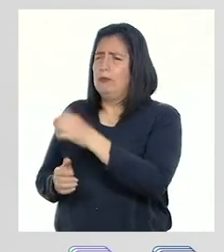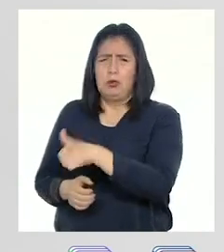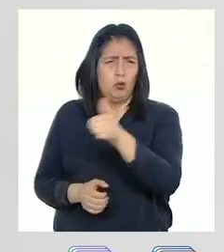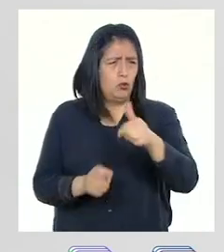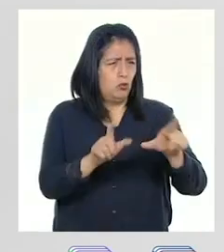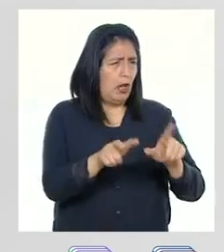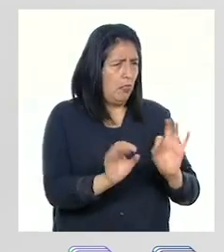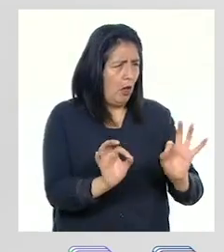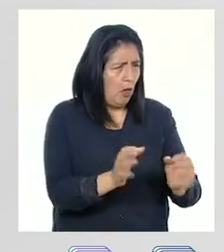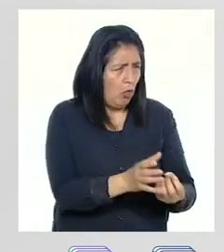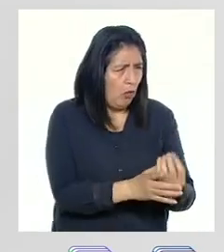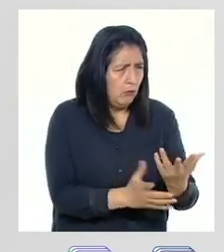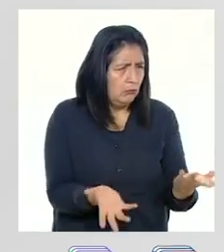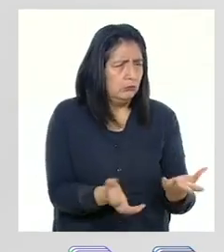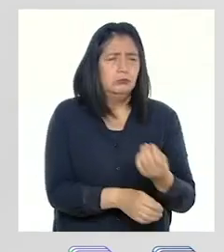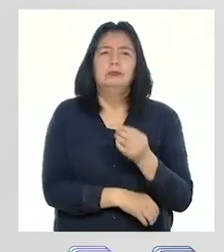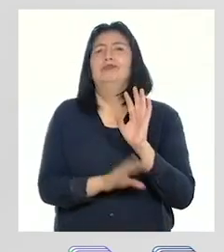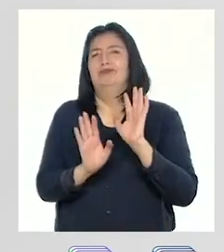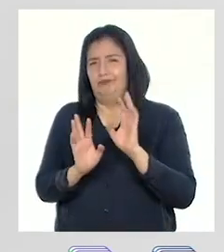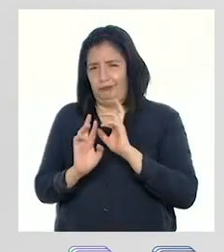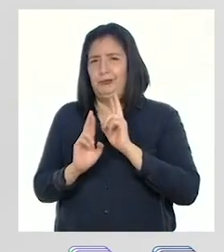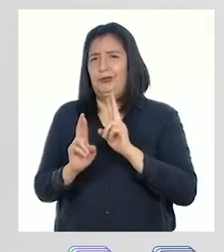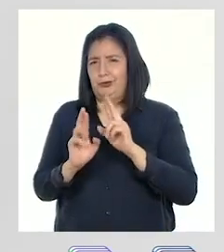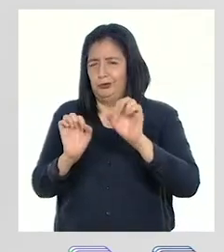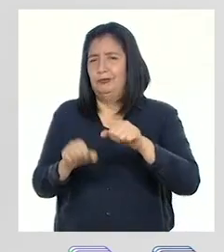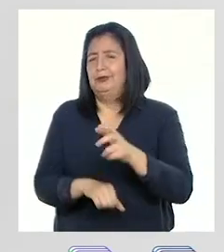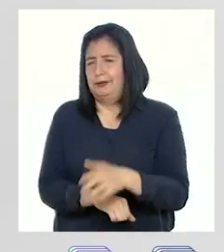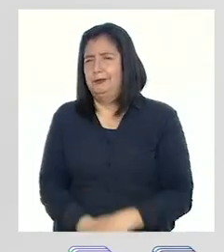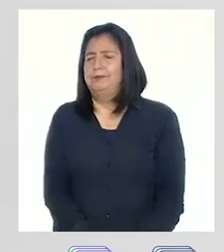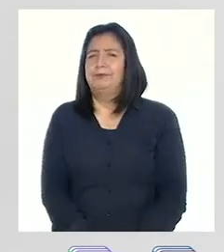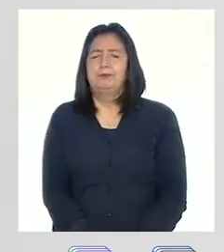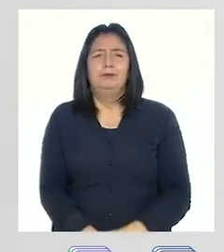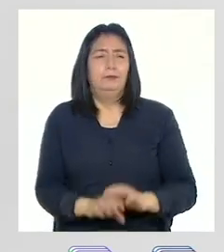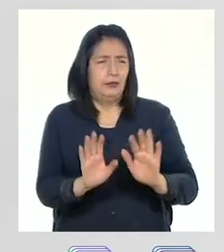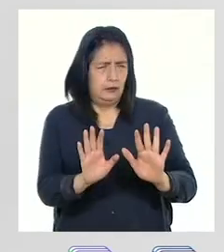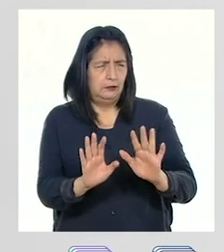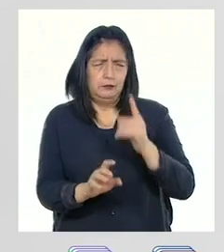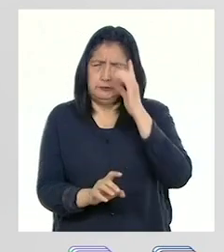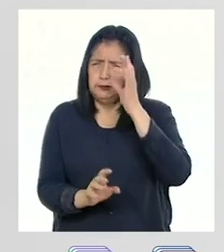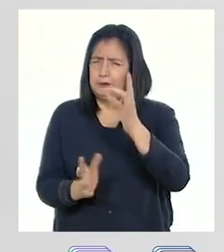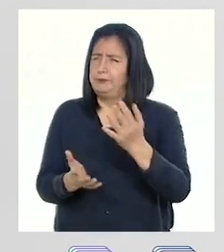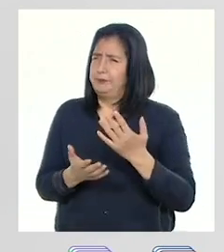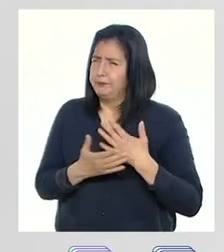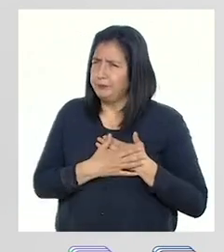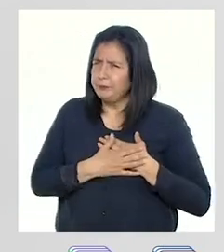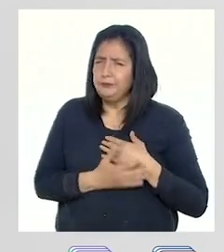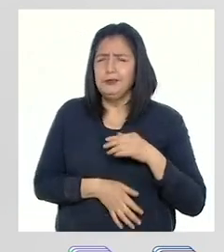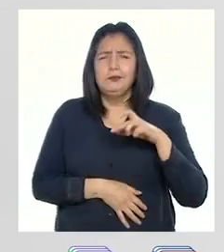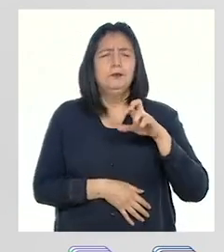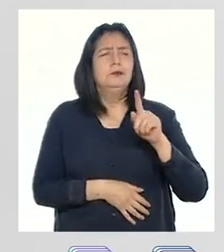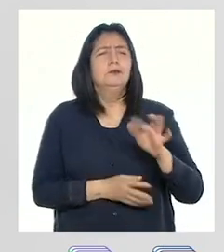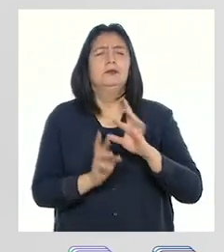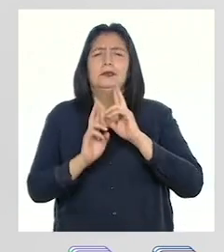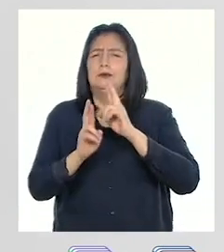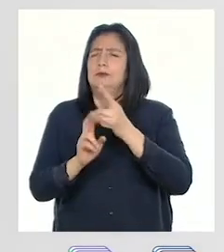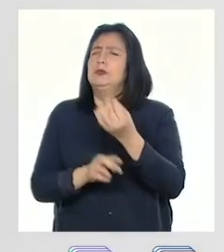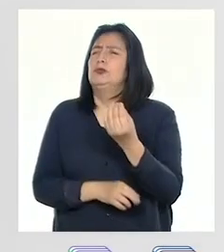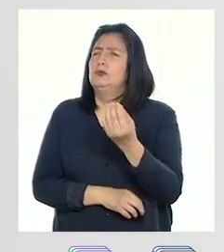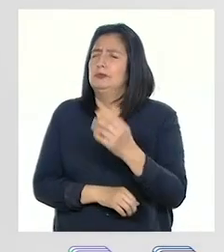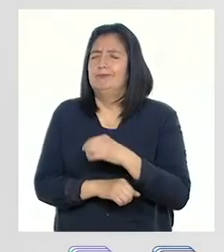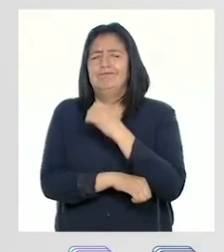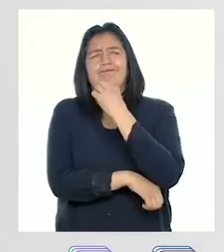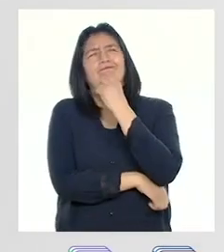en otras regiones. Podemos resolver este misterio. ¿Cómo crees, querida Pati, que podemos dar una respuesta?